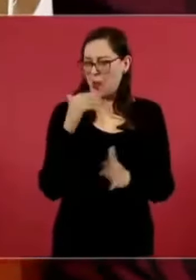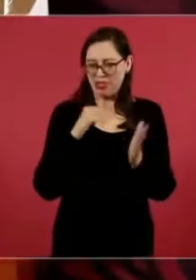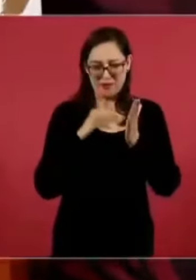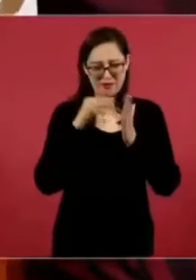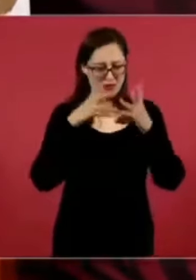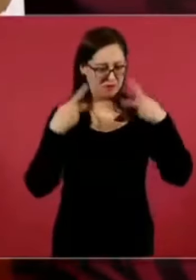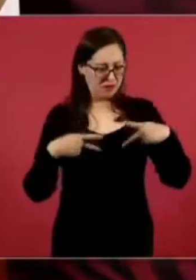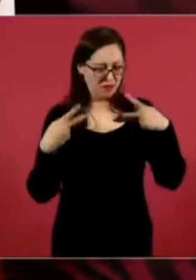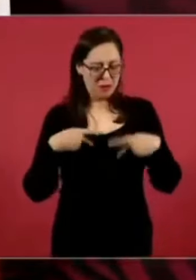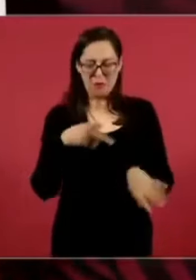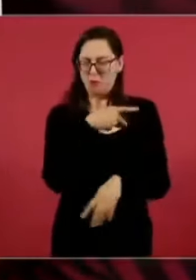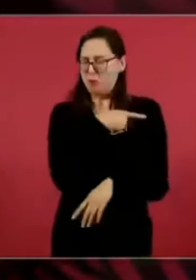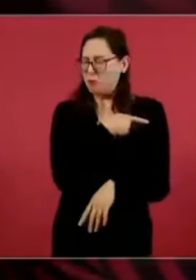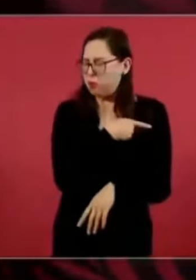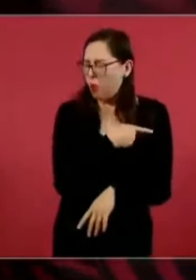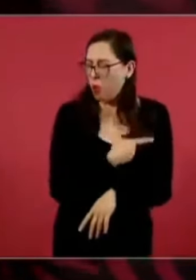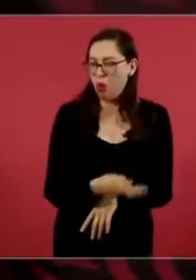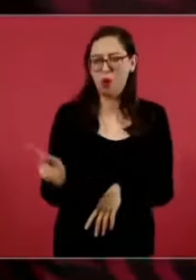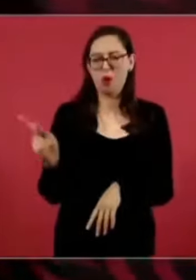de pobres?